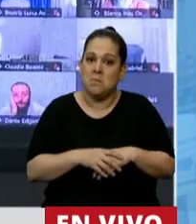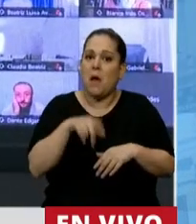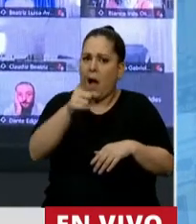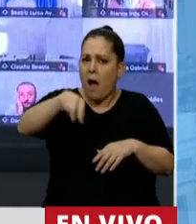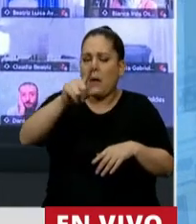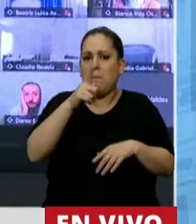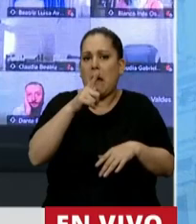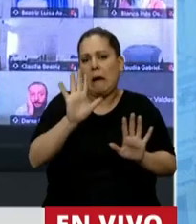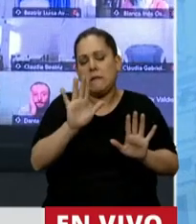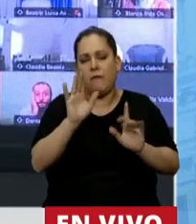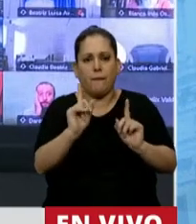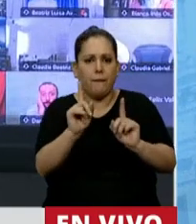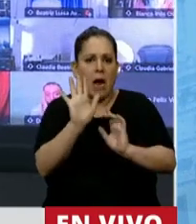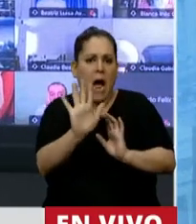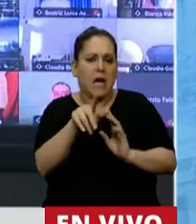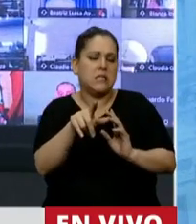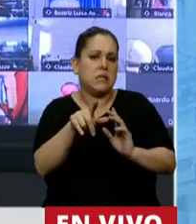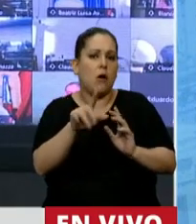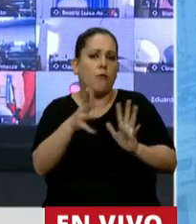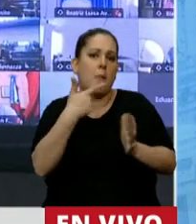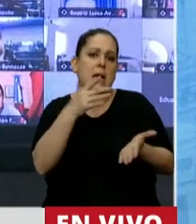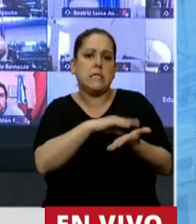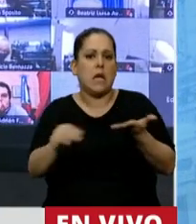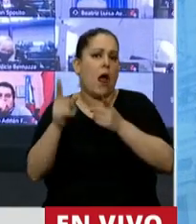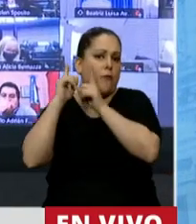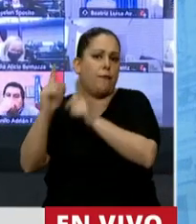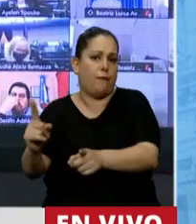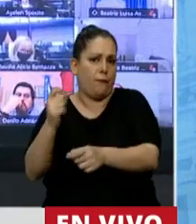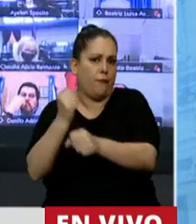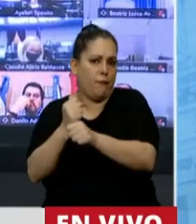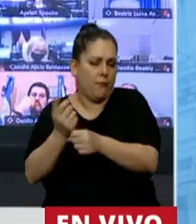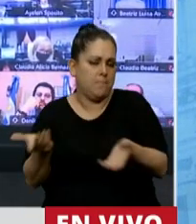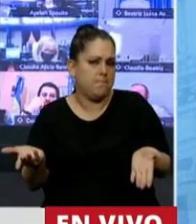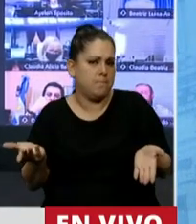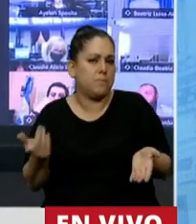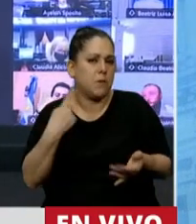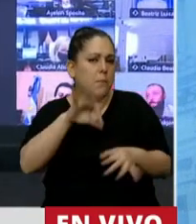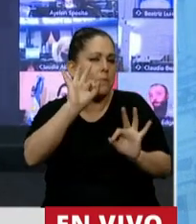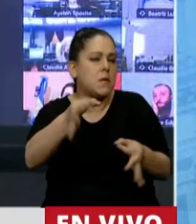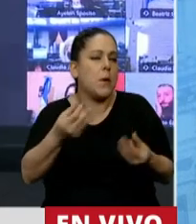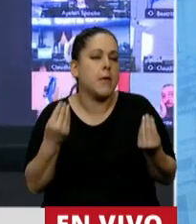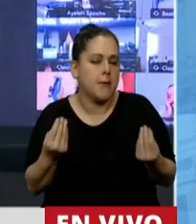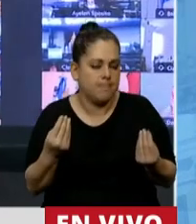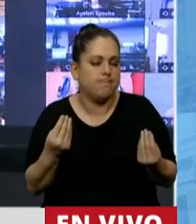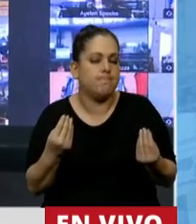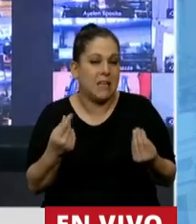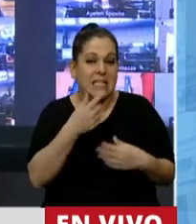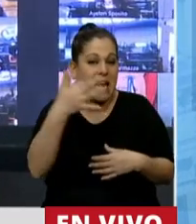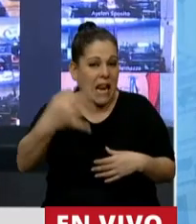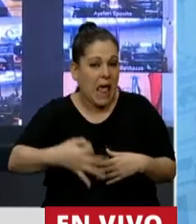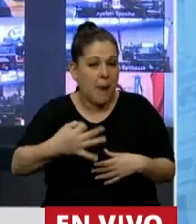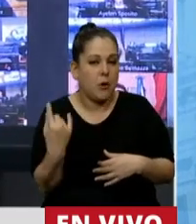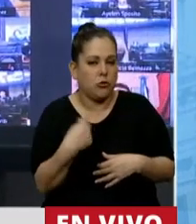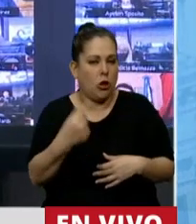mantiene la mayoría en el Senado de la Nación. Pero sabe que si nosotros realmente